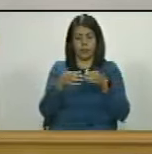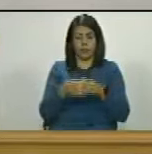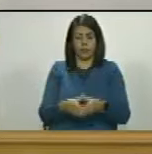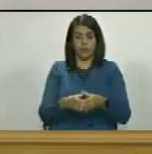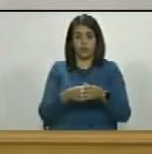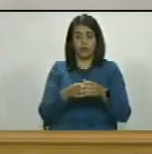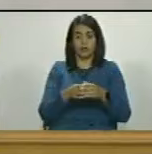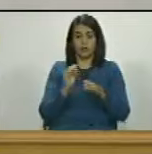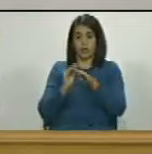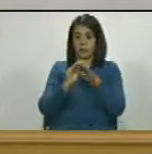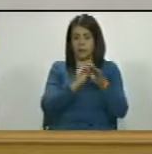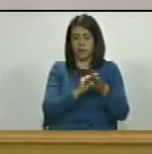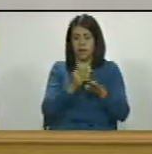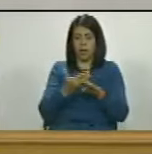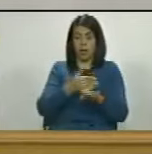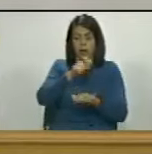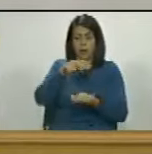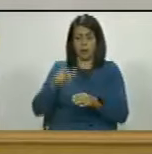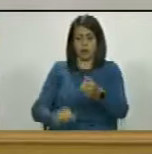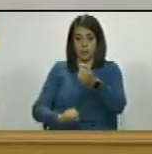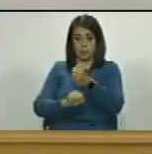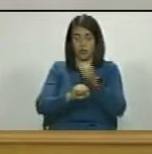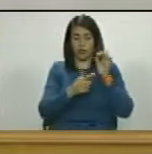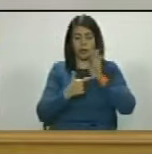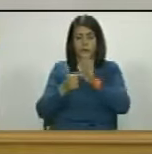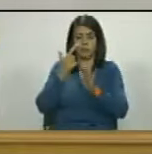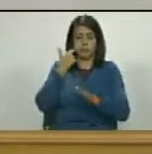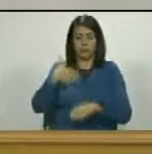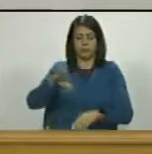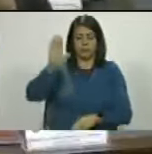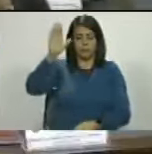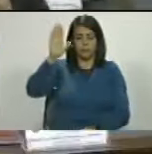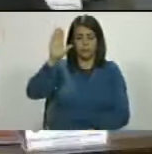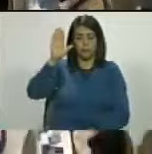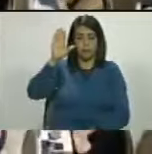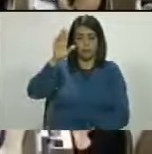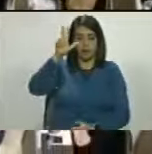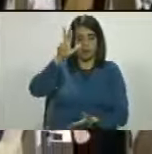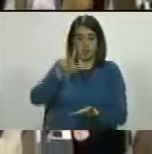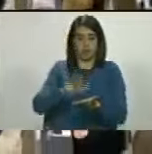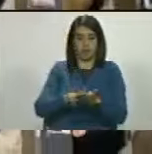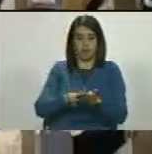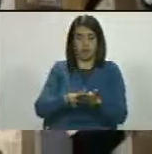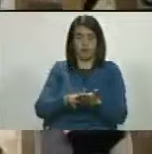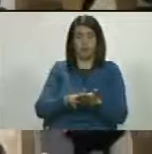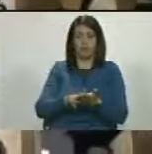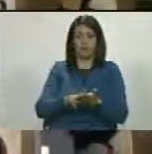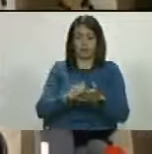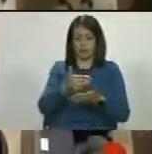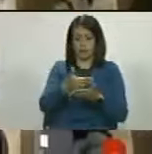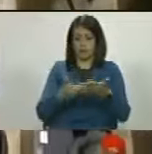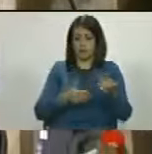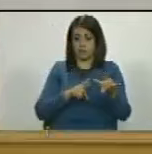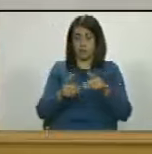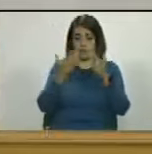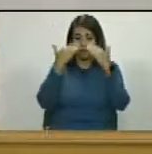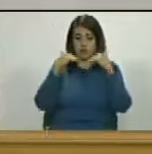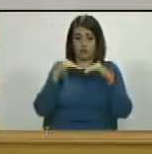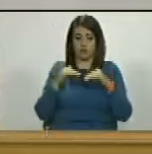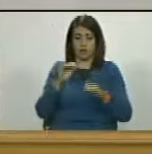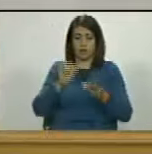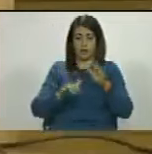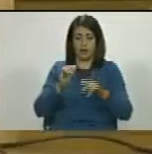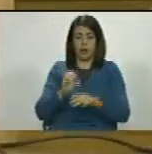ordinaria citada, las personas que estén a favor, manifestarlo con la señal de costumbre, queda aprobada el acta correspondiente. Siguiente,